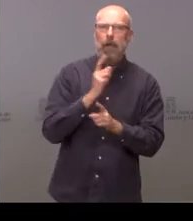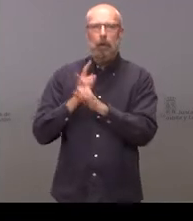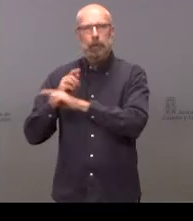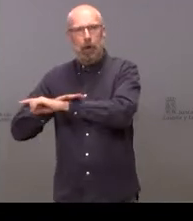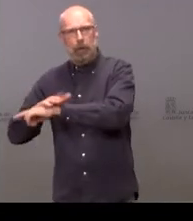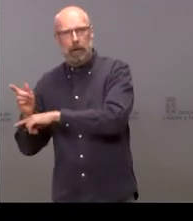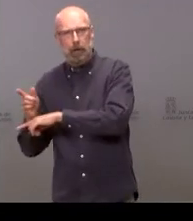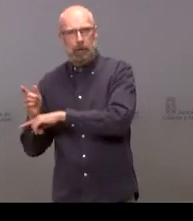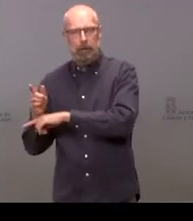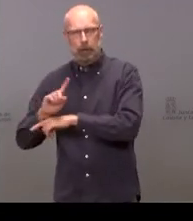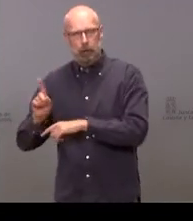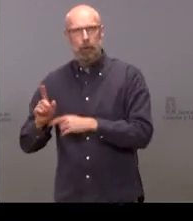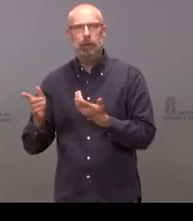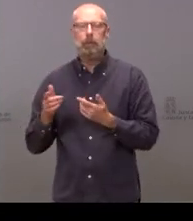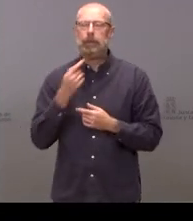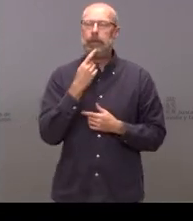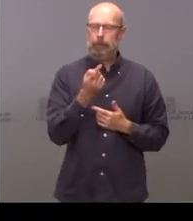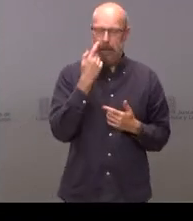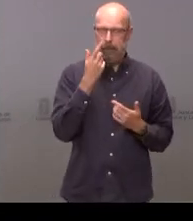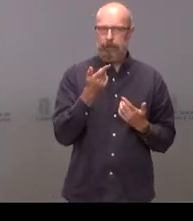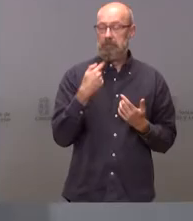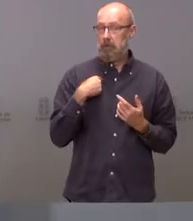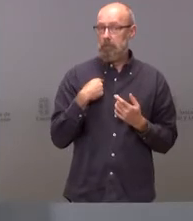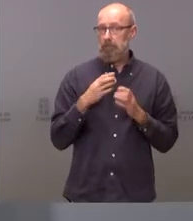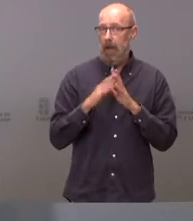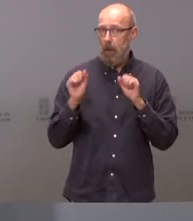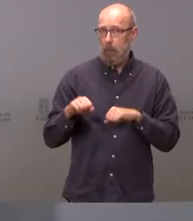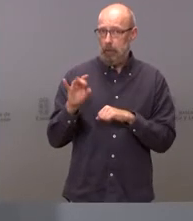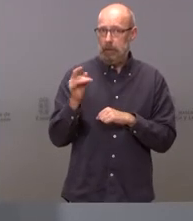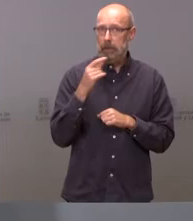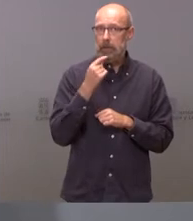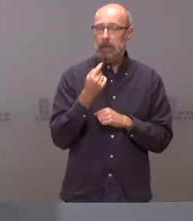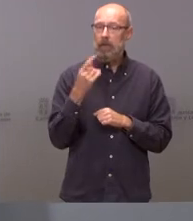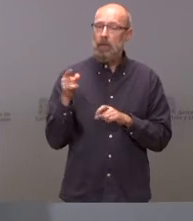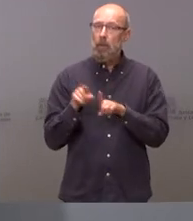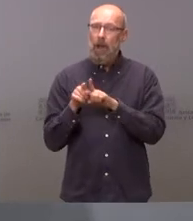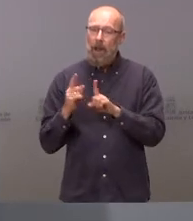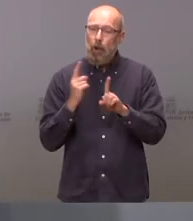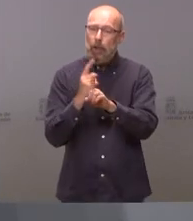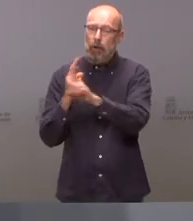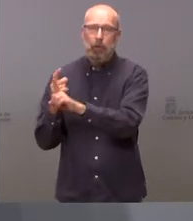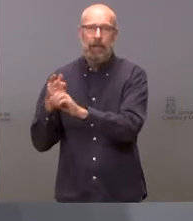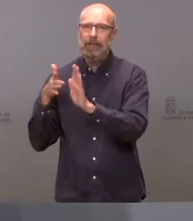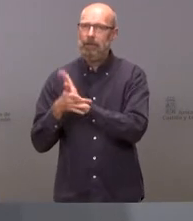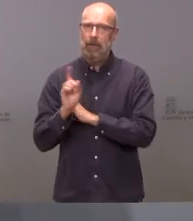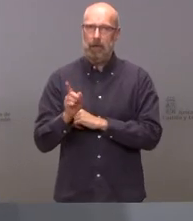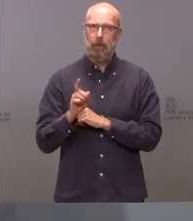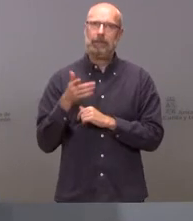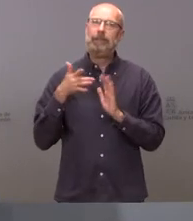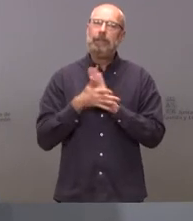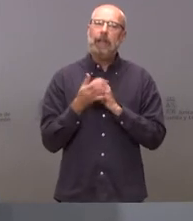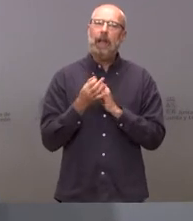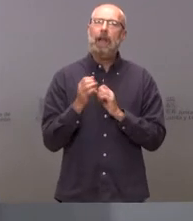y yo estoy muy de acuerdo esto no se trata de un frentismo se trata de la defensa de los